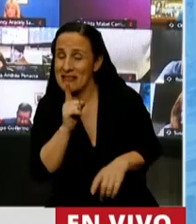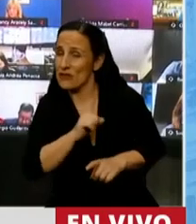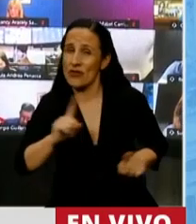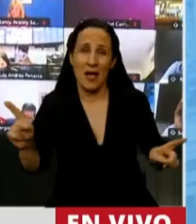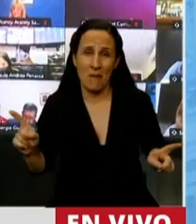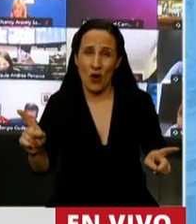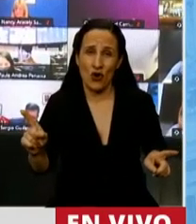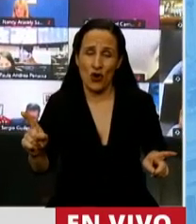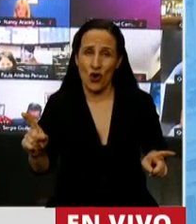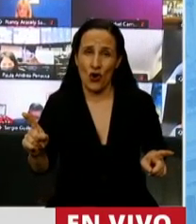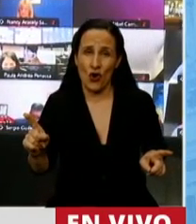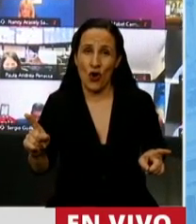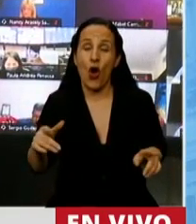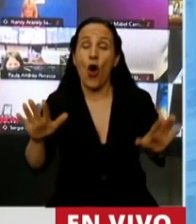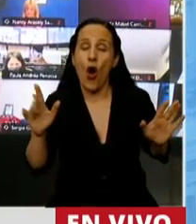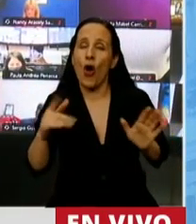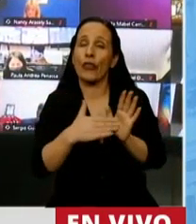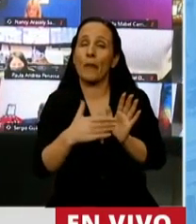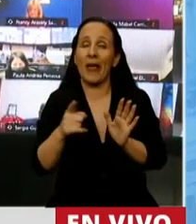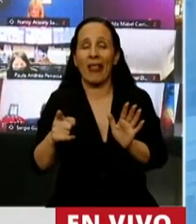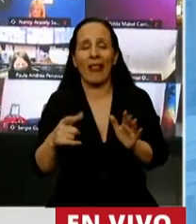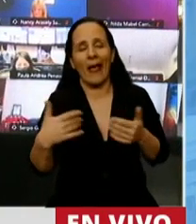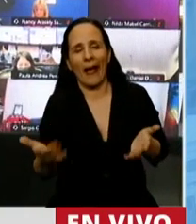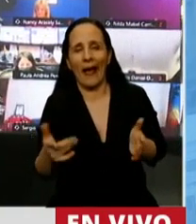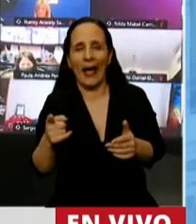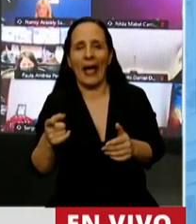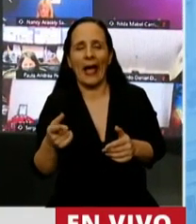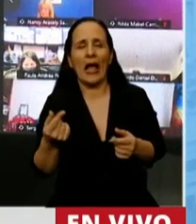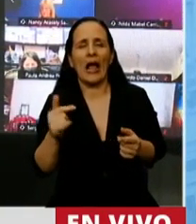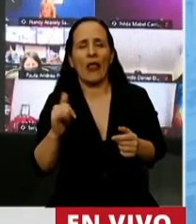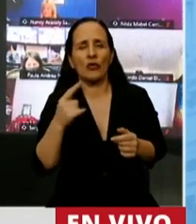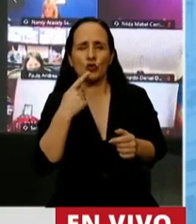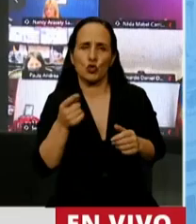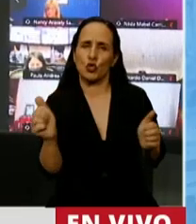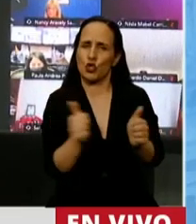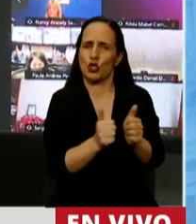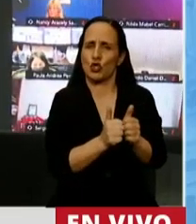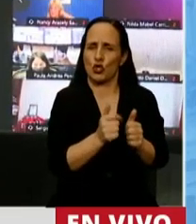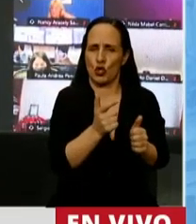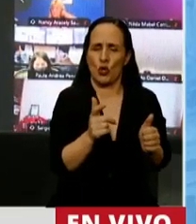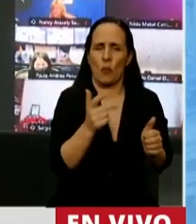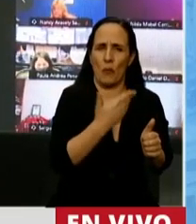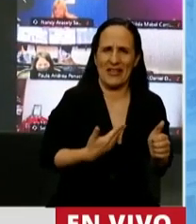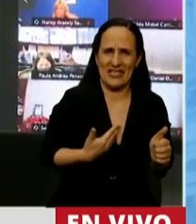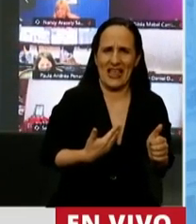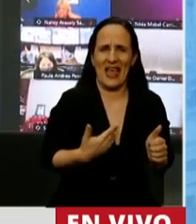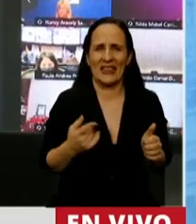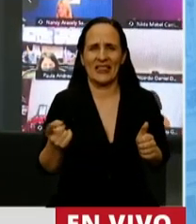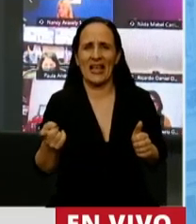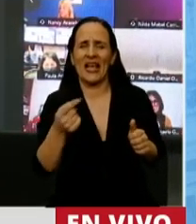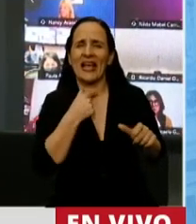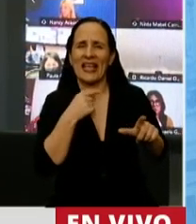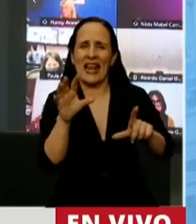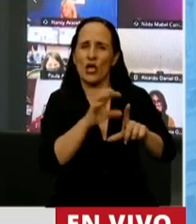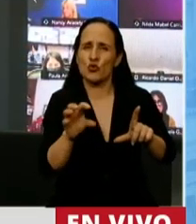el coraje de tomar las decisiones que ustedes, los de la oposición, no son capaces de acompañar